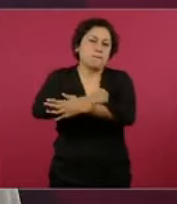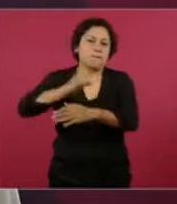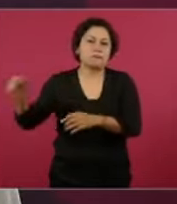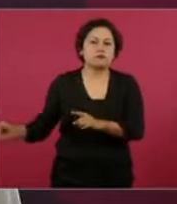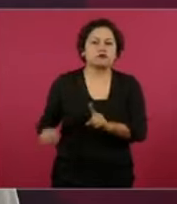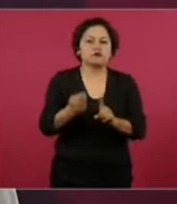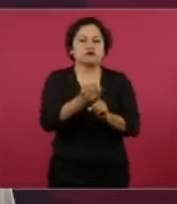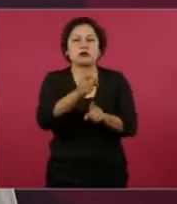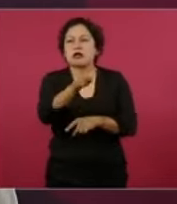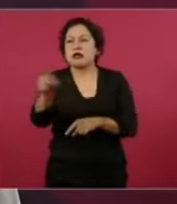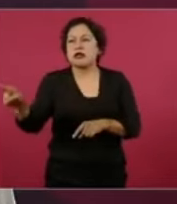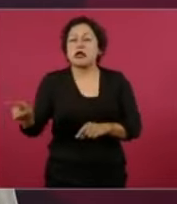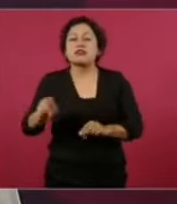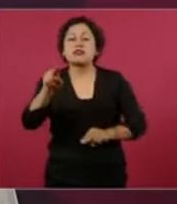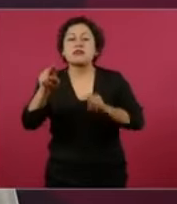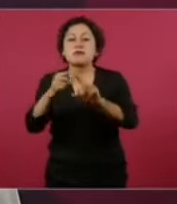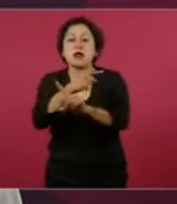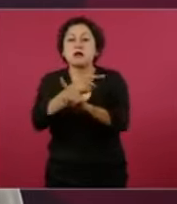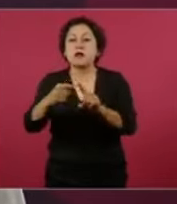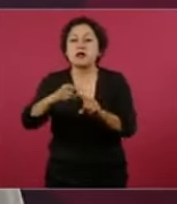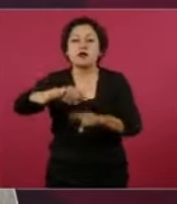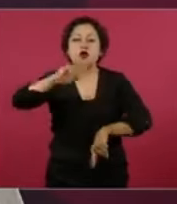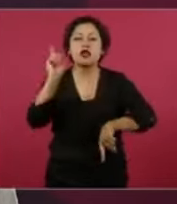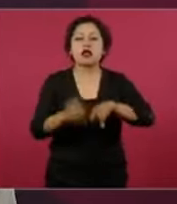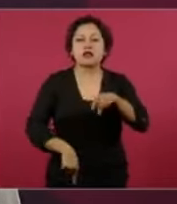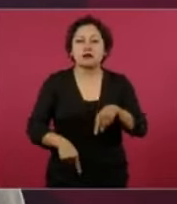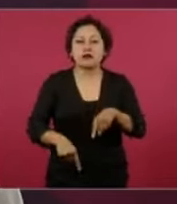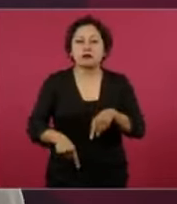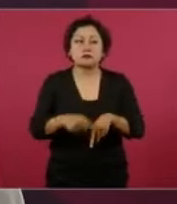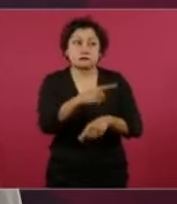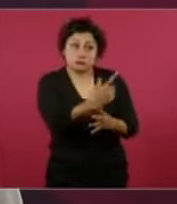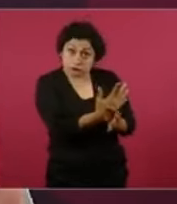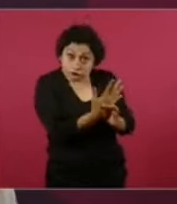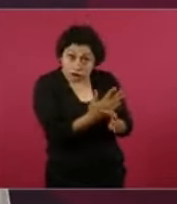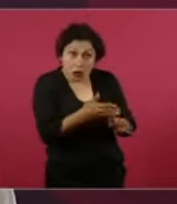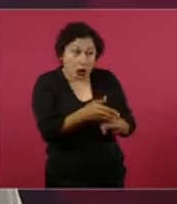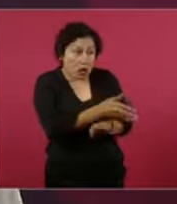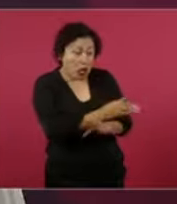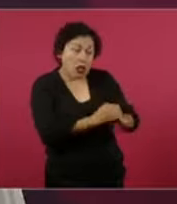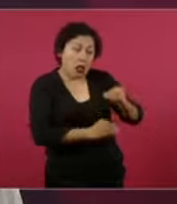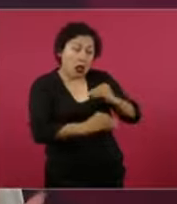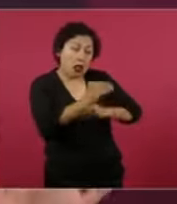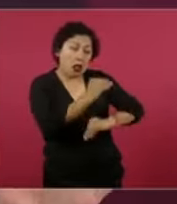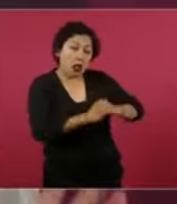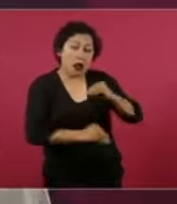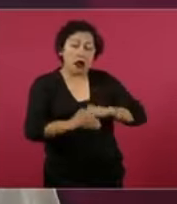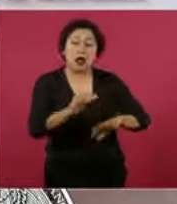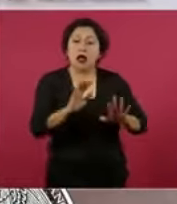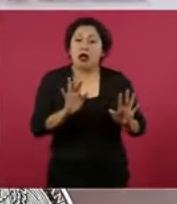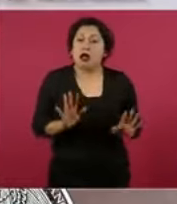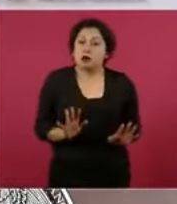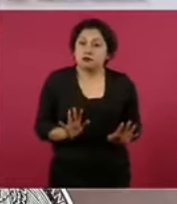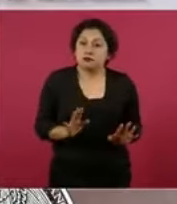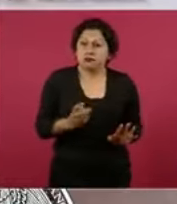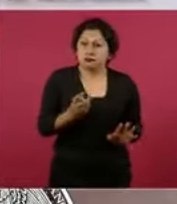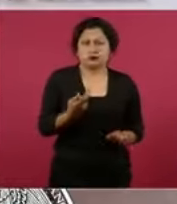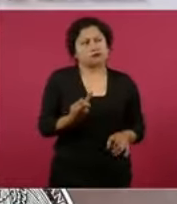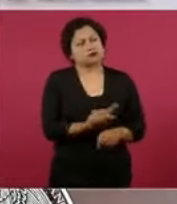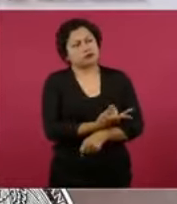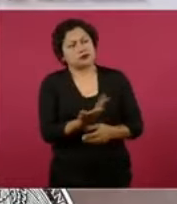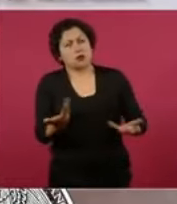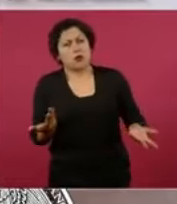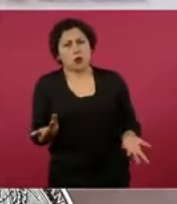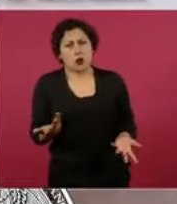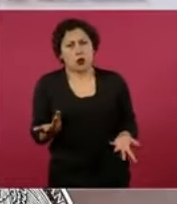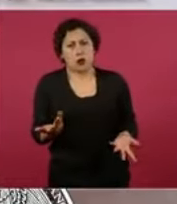clase media. ¿Qué pasó? Todo lo contrario. Todo resultó falso, salvo una cosa. Miren, este cartel tiene algo de